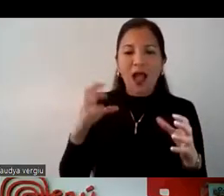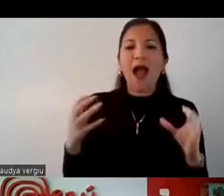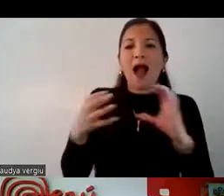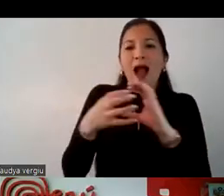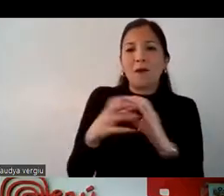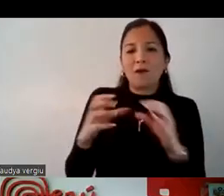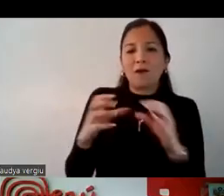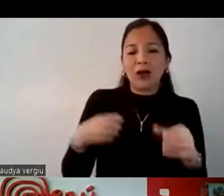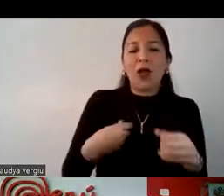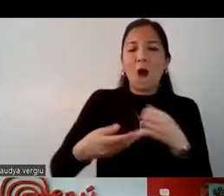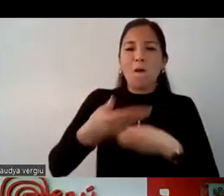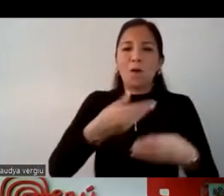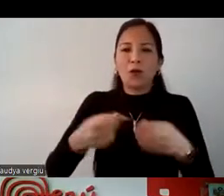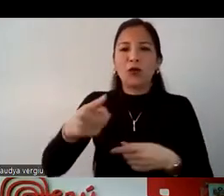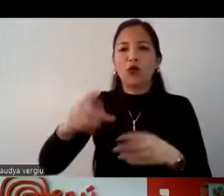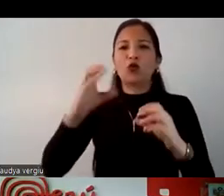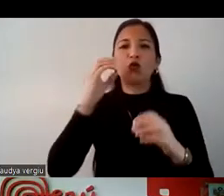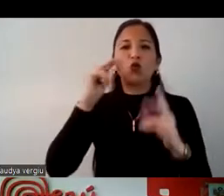de promoción de turismo.